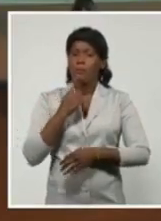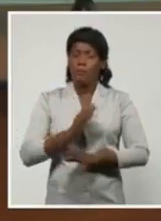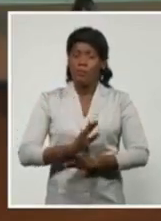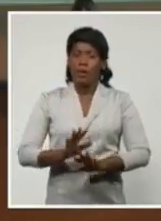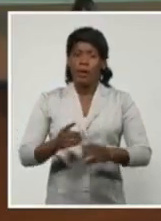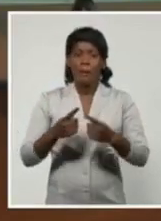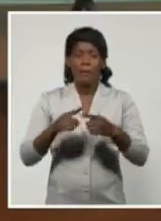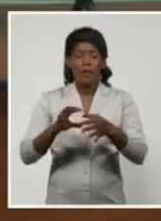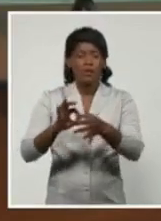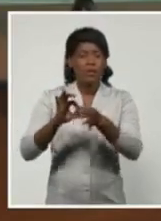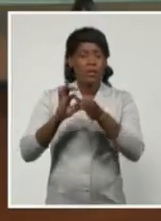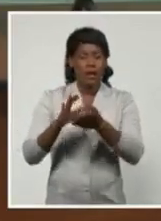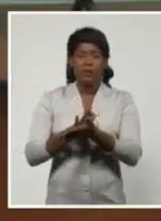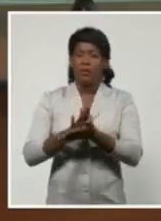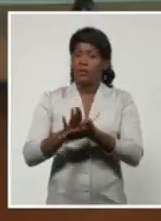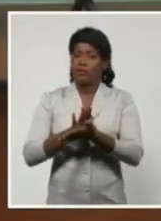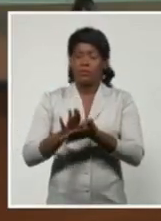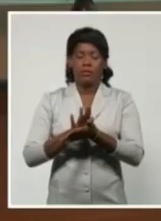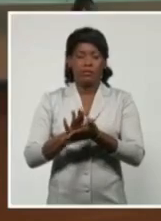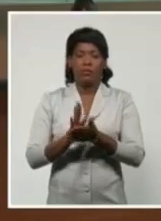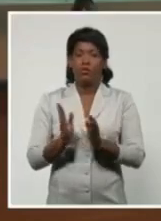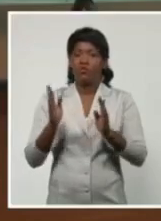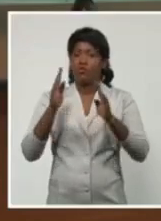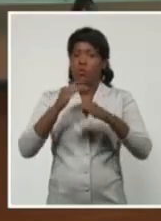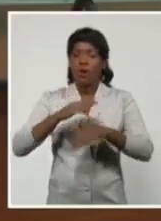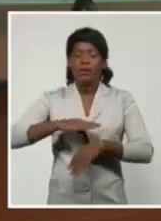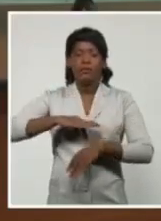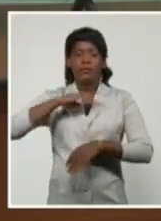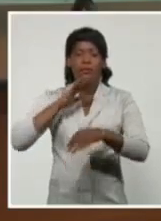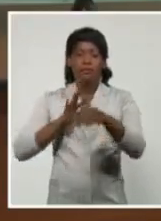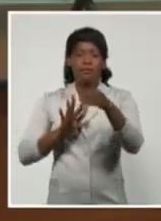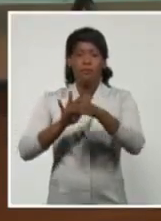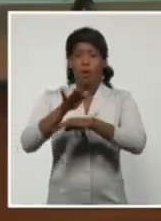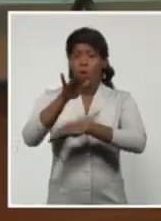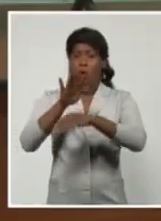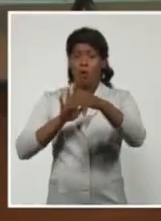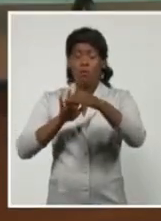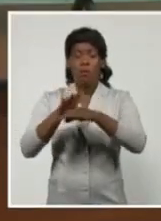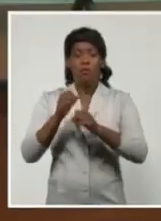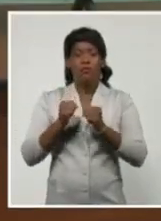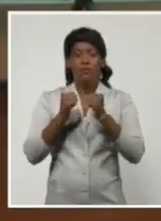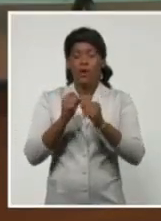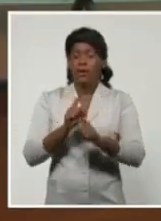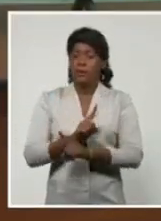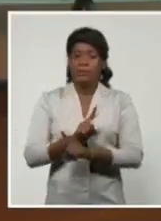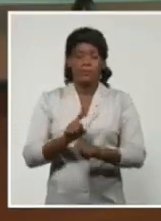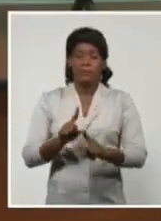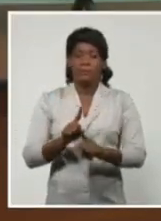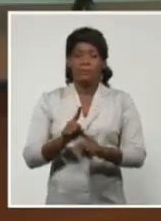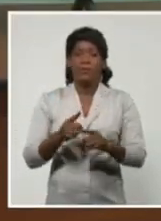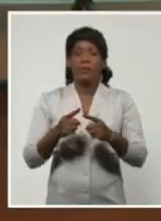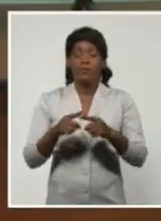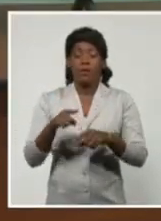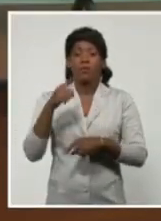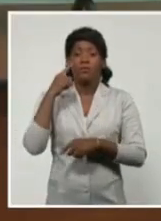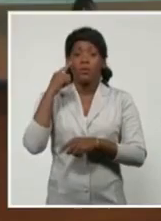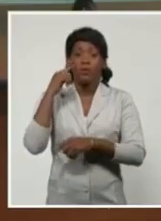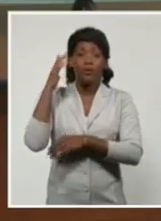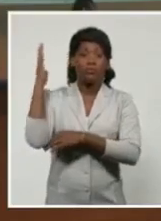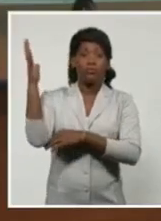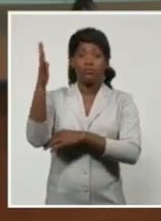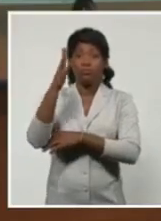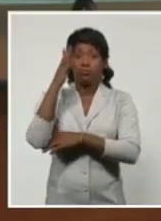pero nada más. No va a haber inundación costera porque el movimiento de Laura es